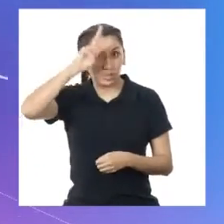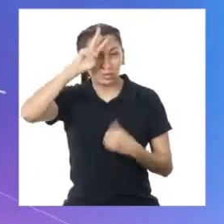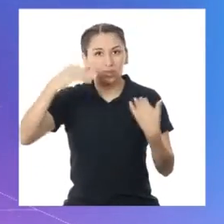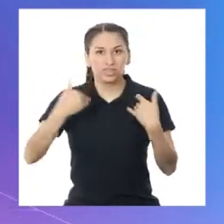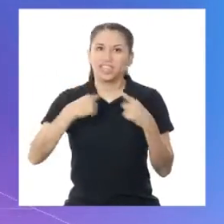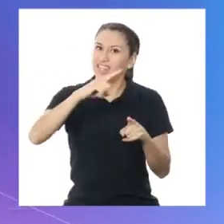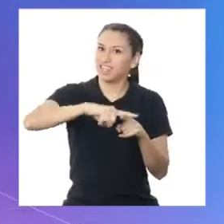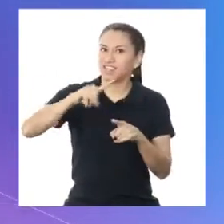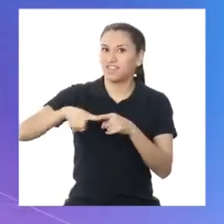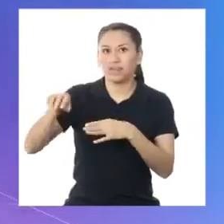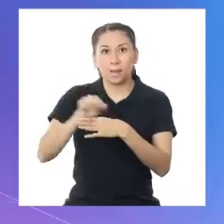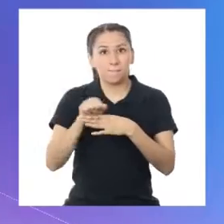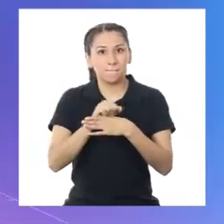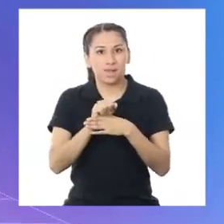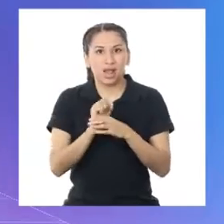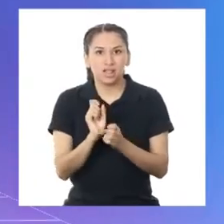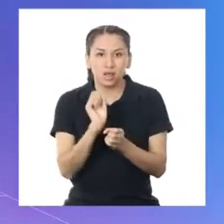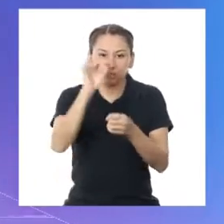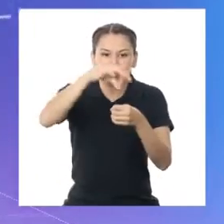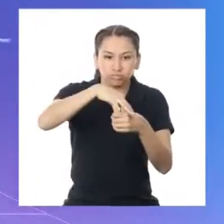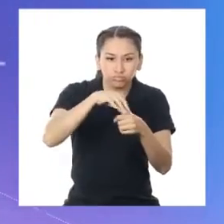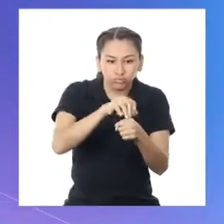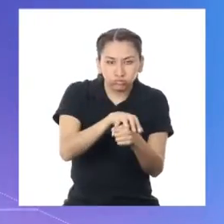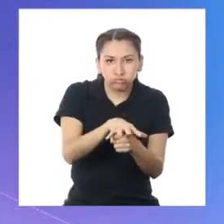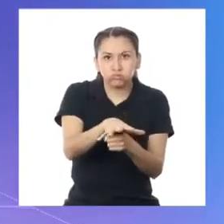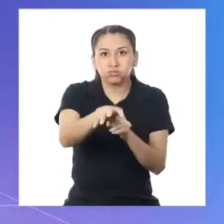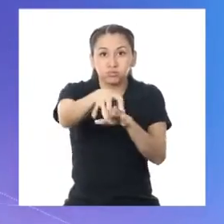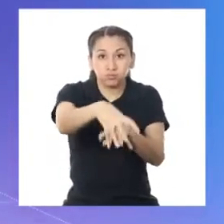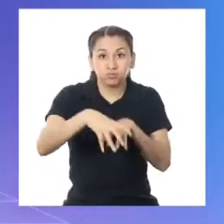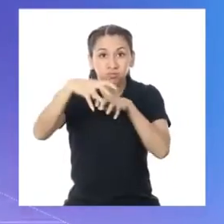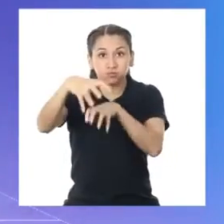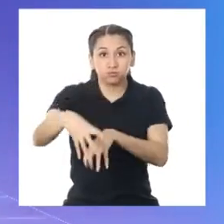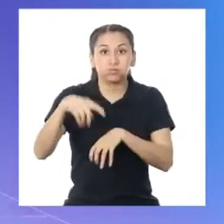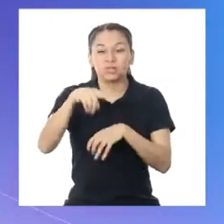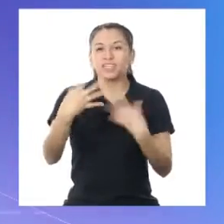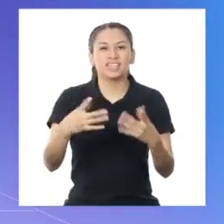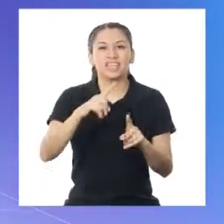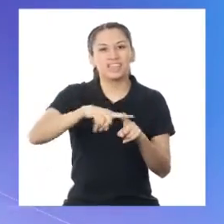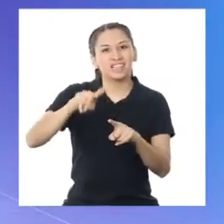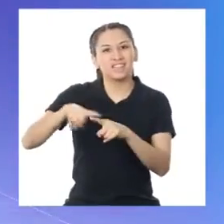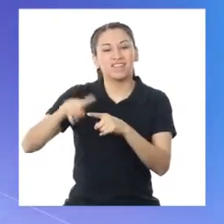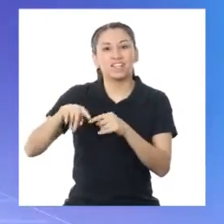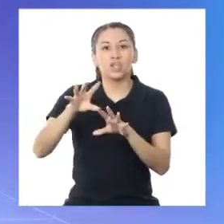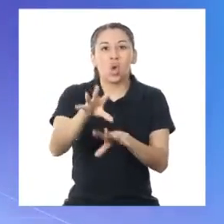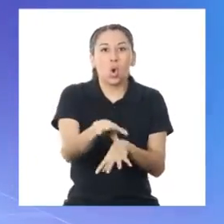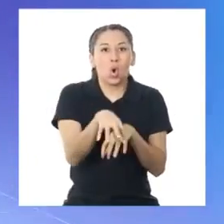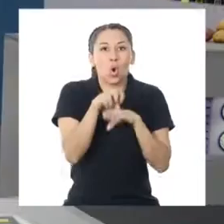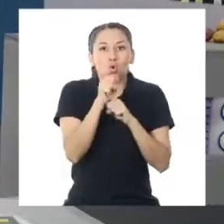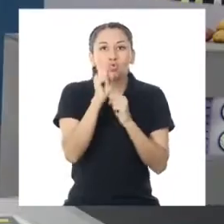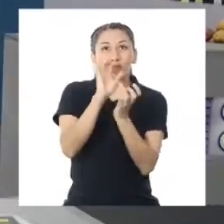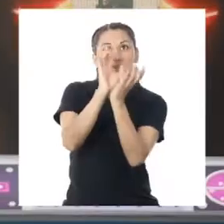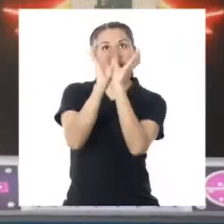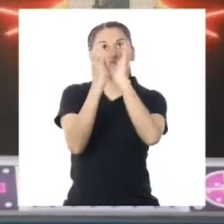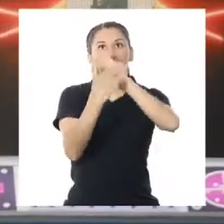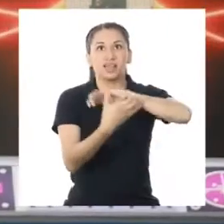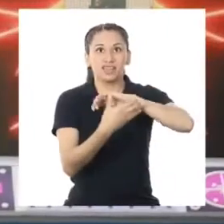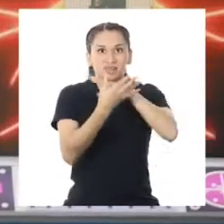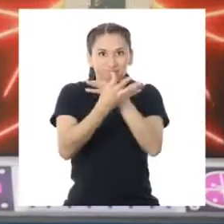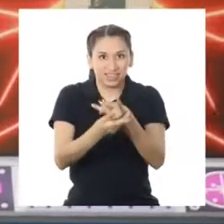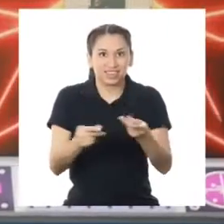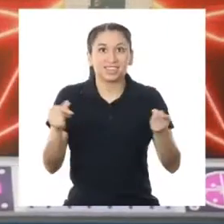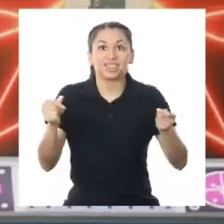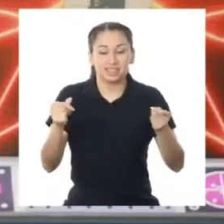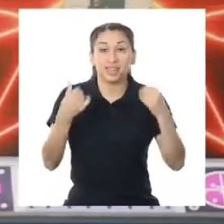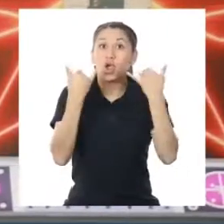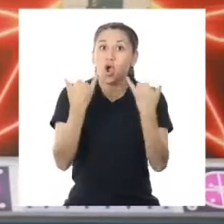diferentes prácticas de cultivo y cómo éstas dependen de las costumbres, climas y territorios. Y hoy